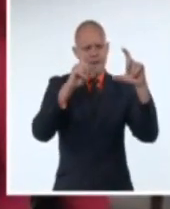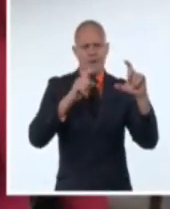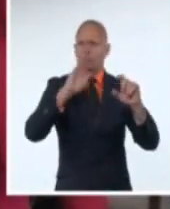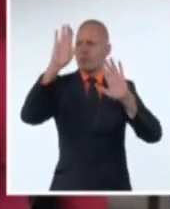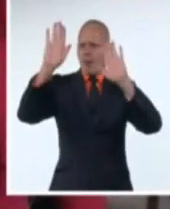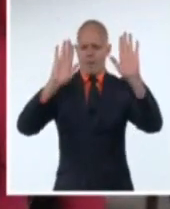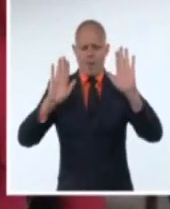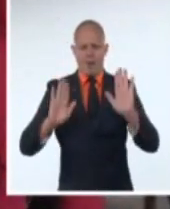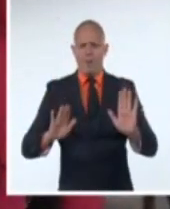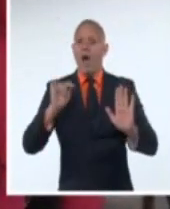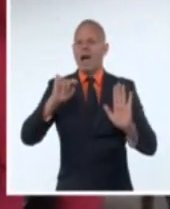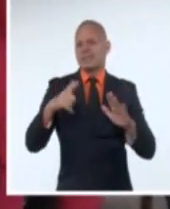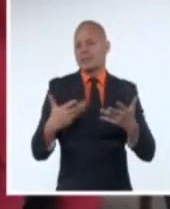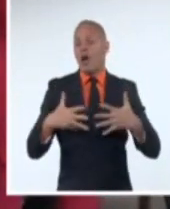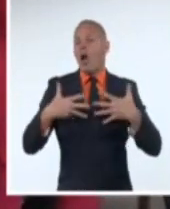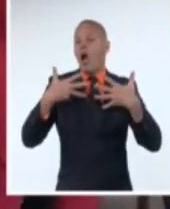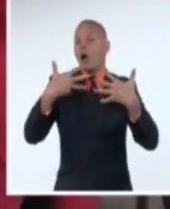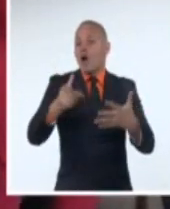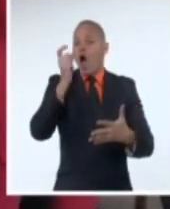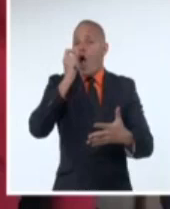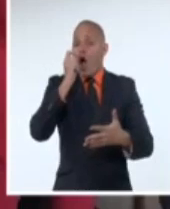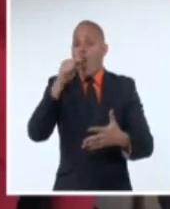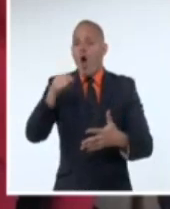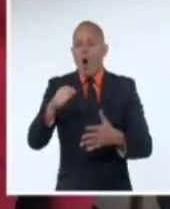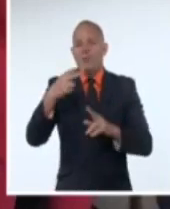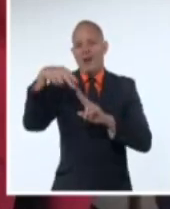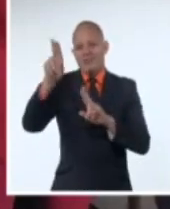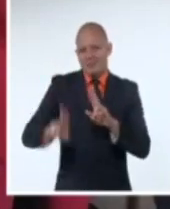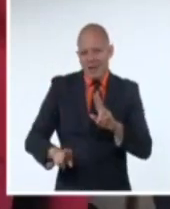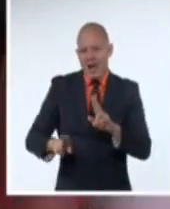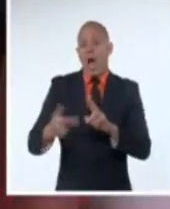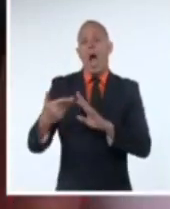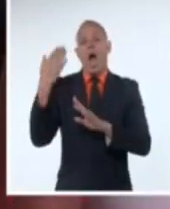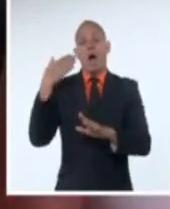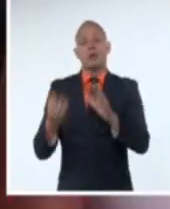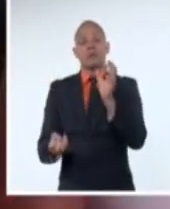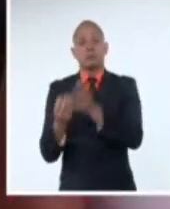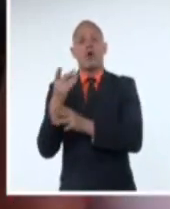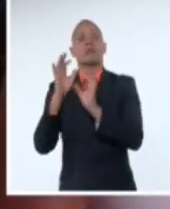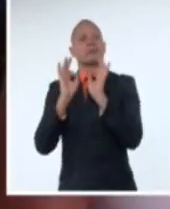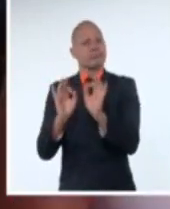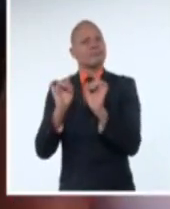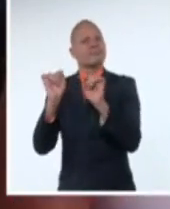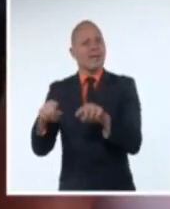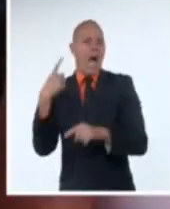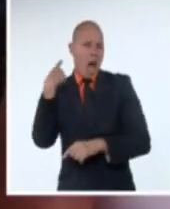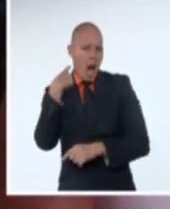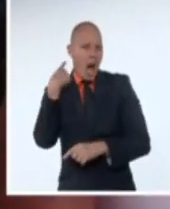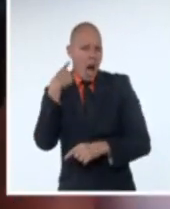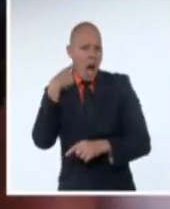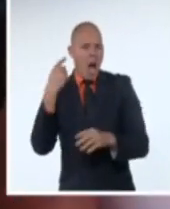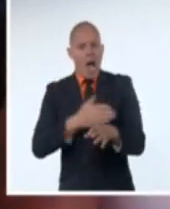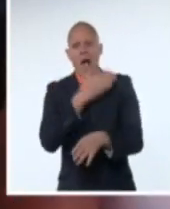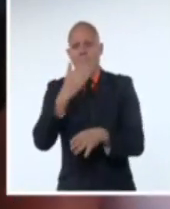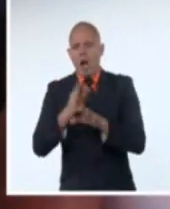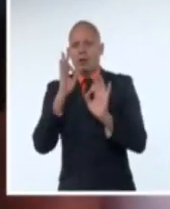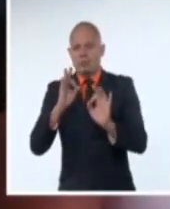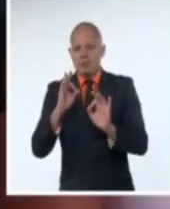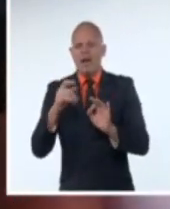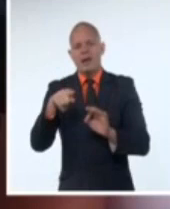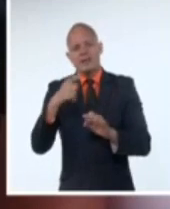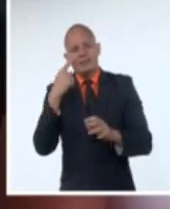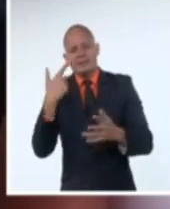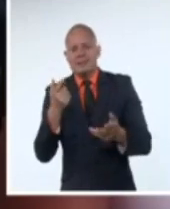inaugurada como homenaje al destacado teatrista y promotor cultural fundador de esta iniciativa que cada año acerca las propuestas escénicas a